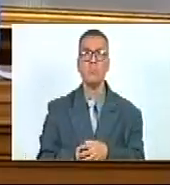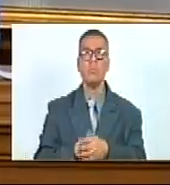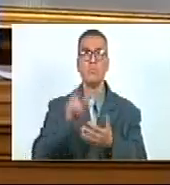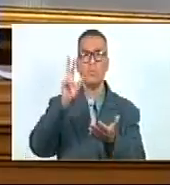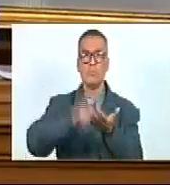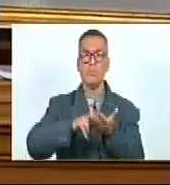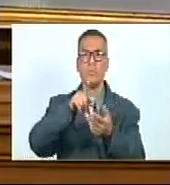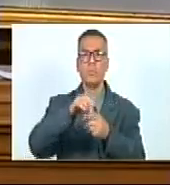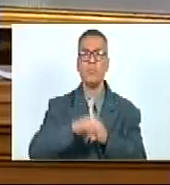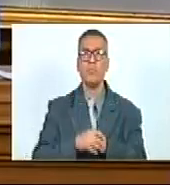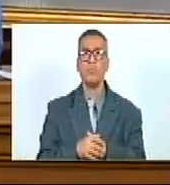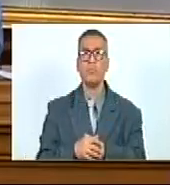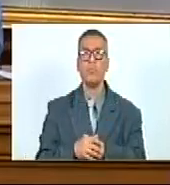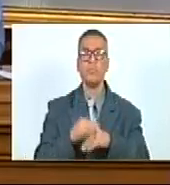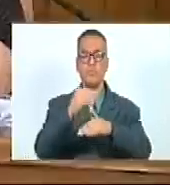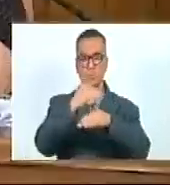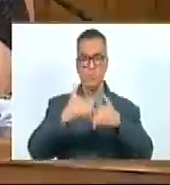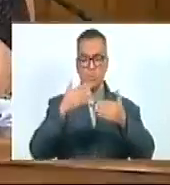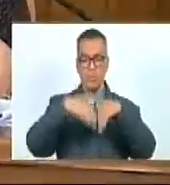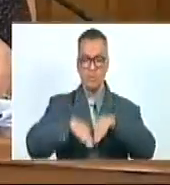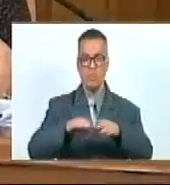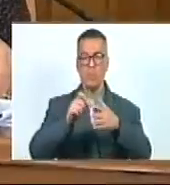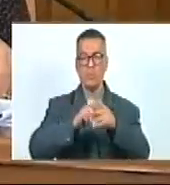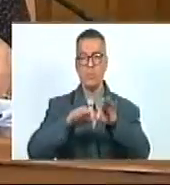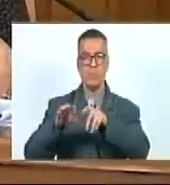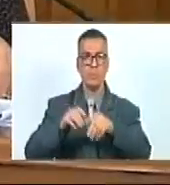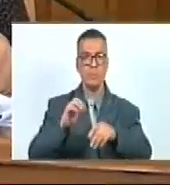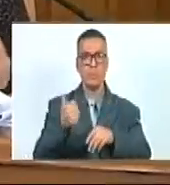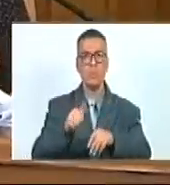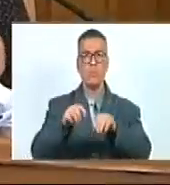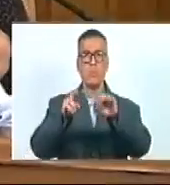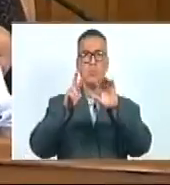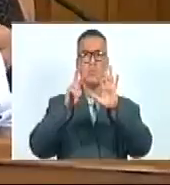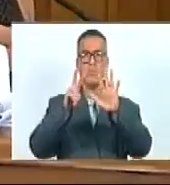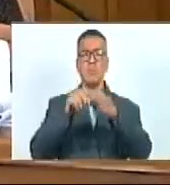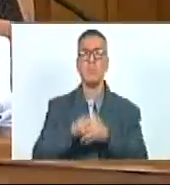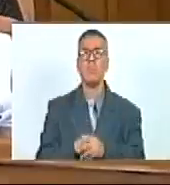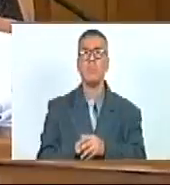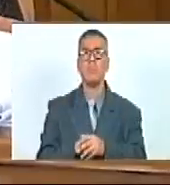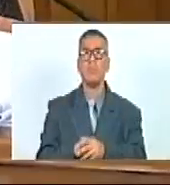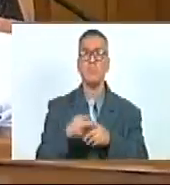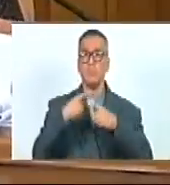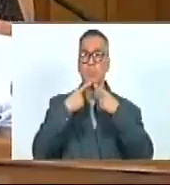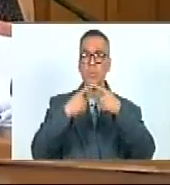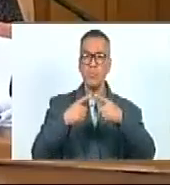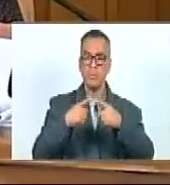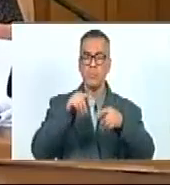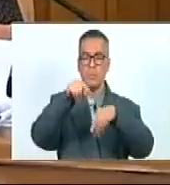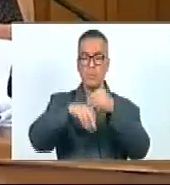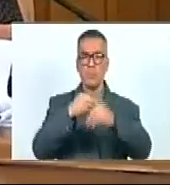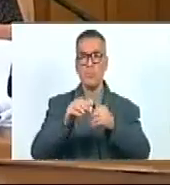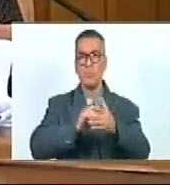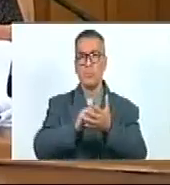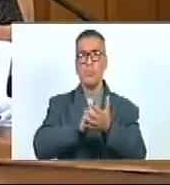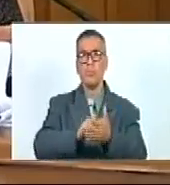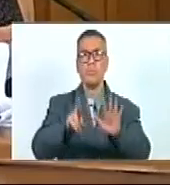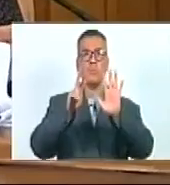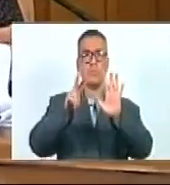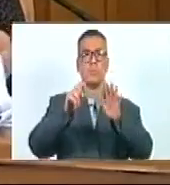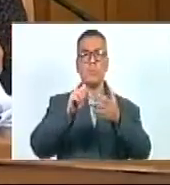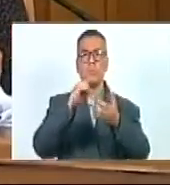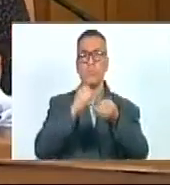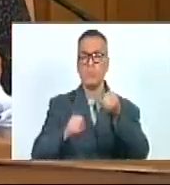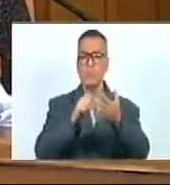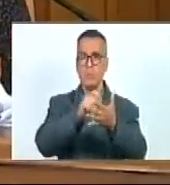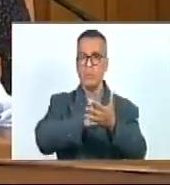aprobado. Siguiente, señora secretaria. Décimo sexto. Se sugiere suprimir el artículo 7. Esto,